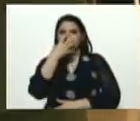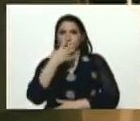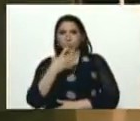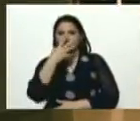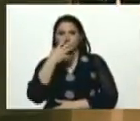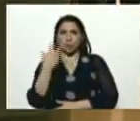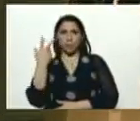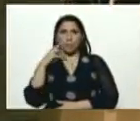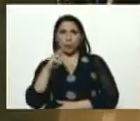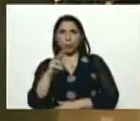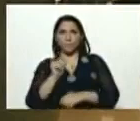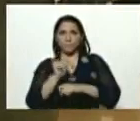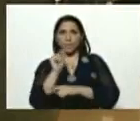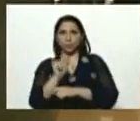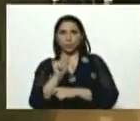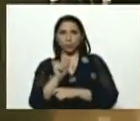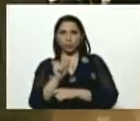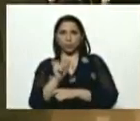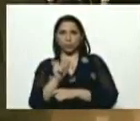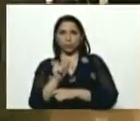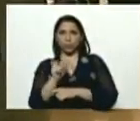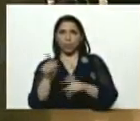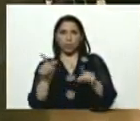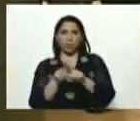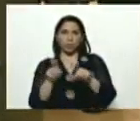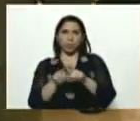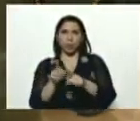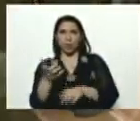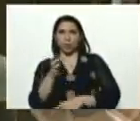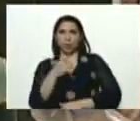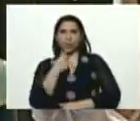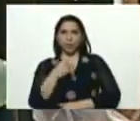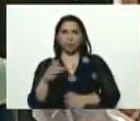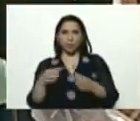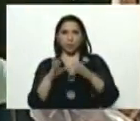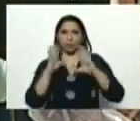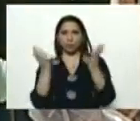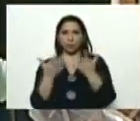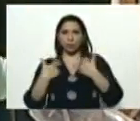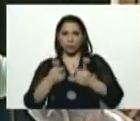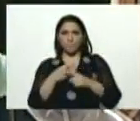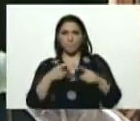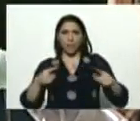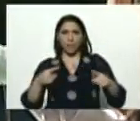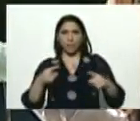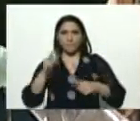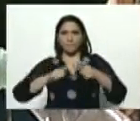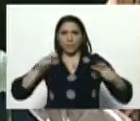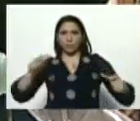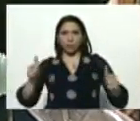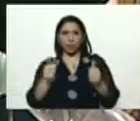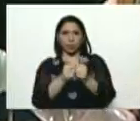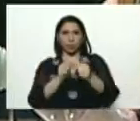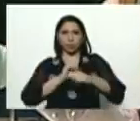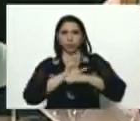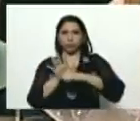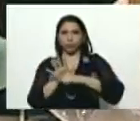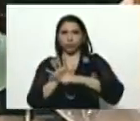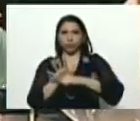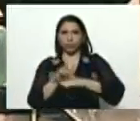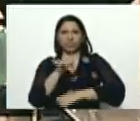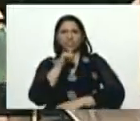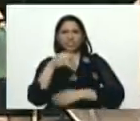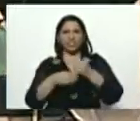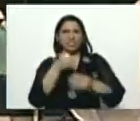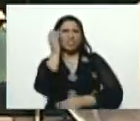minuto, que es más o menos el estándar que establece la Organización Mundial de la Salud para las personas con COVID. ¿Quién hizo